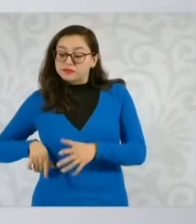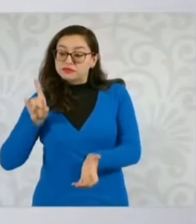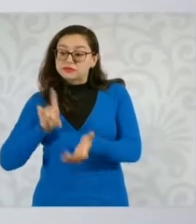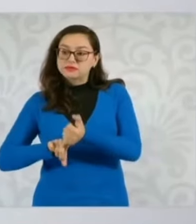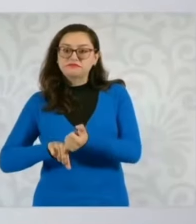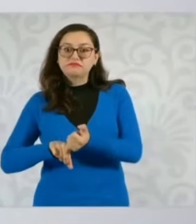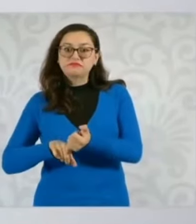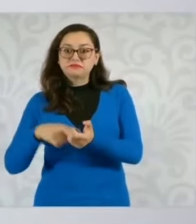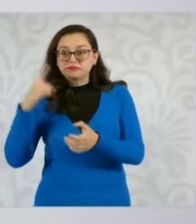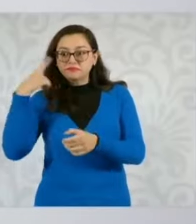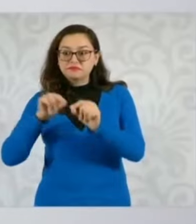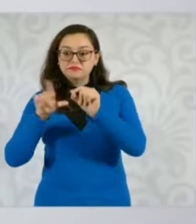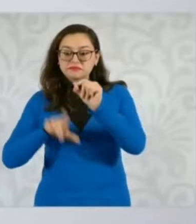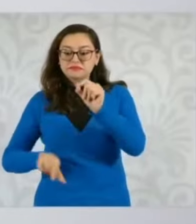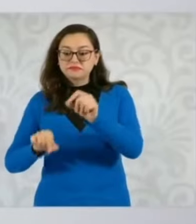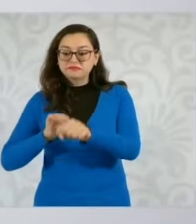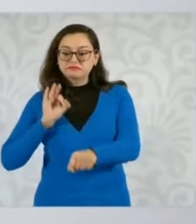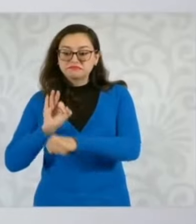en contra.